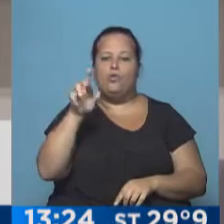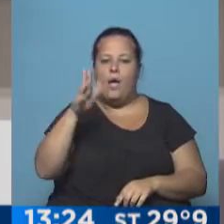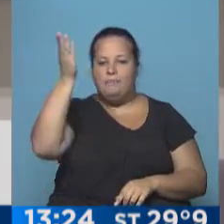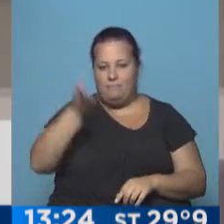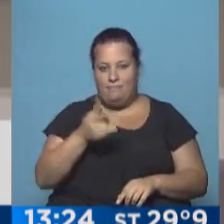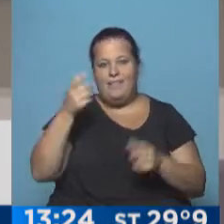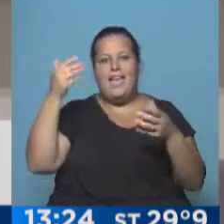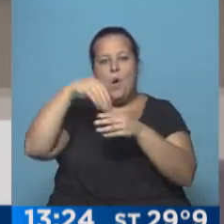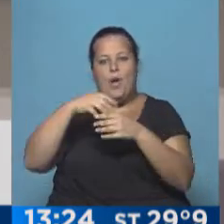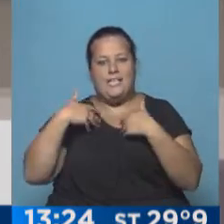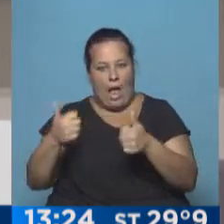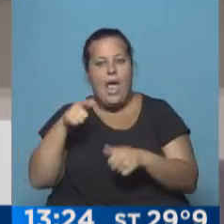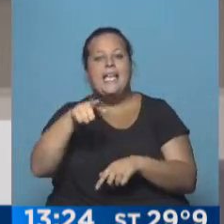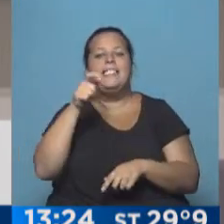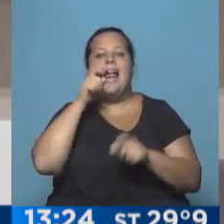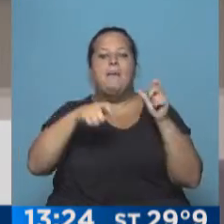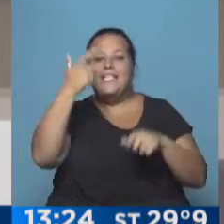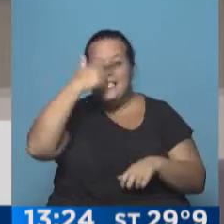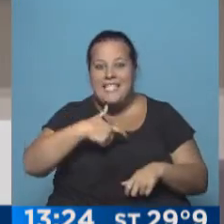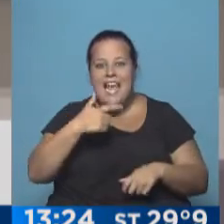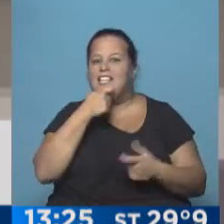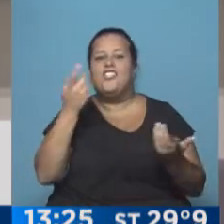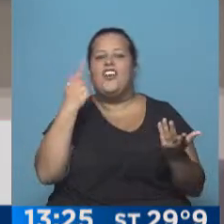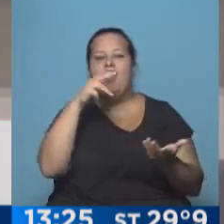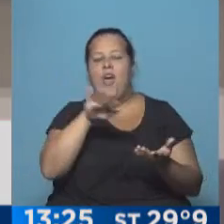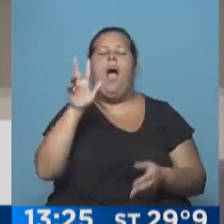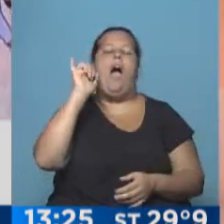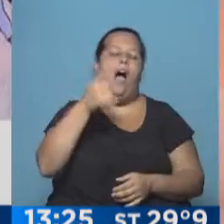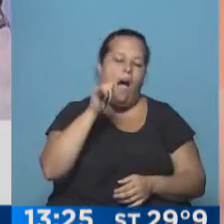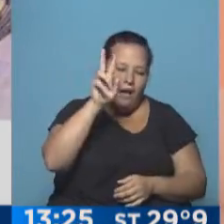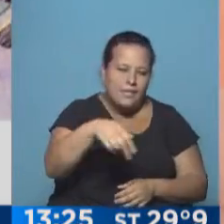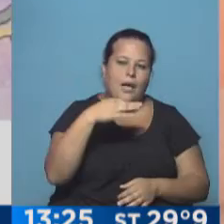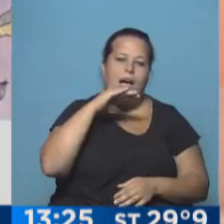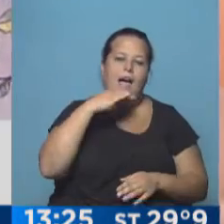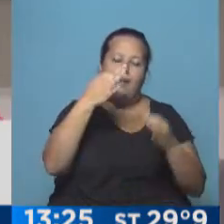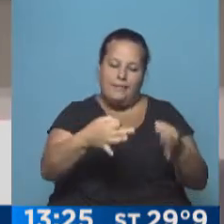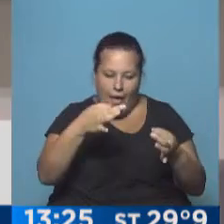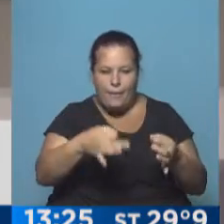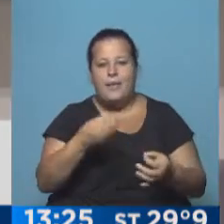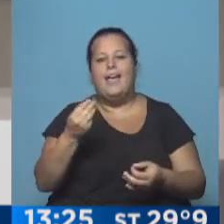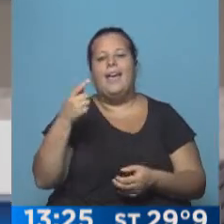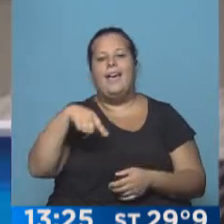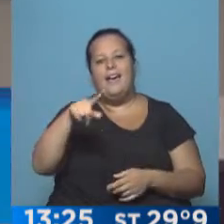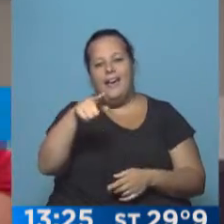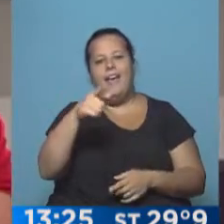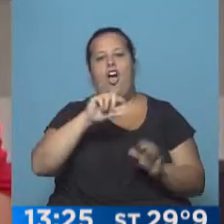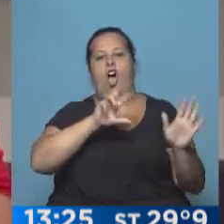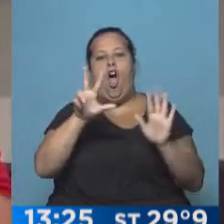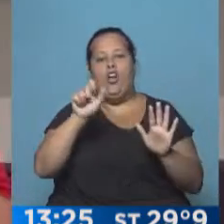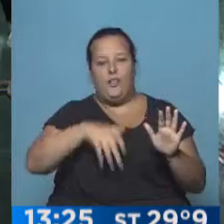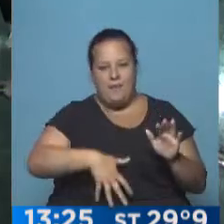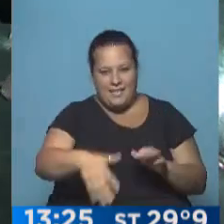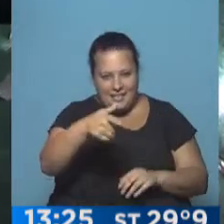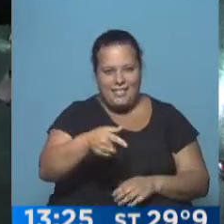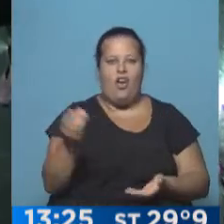incluir salud. Esto para las personas ciegas que nos están mirando, que si no se pierden la mitad. Es verdad, está muy bien que lo digas. Vero que cursa su octavo mes de